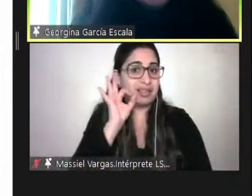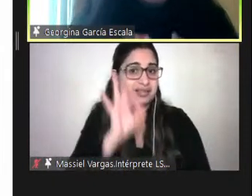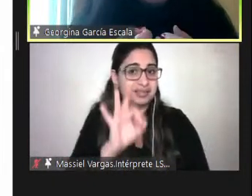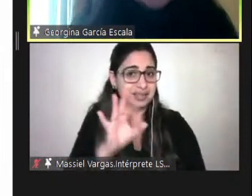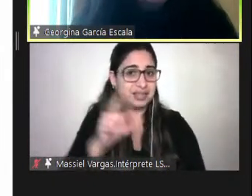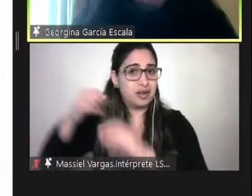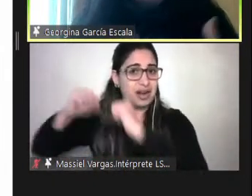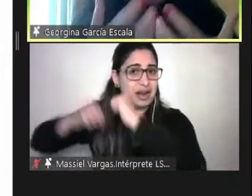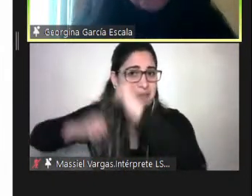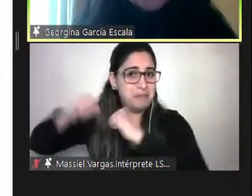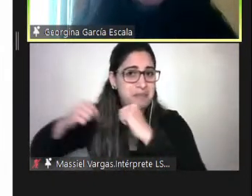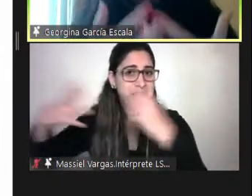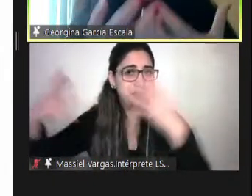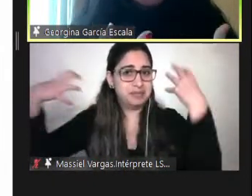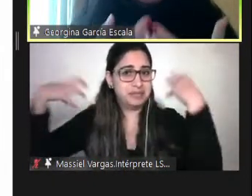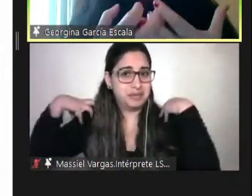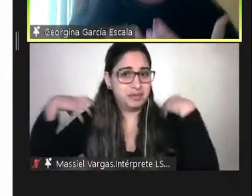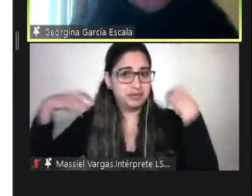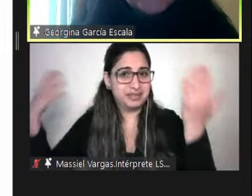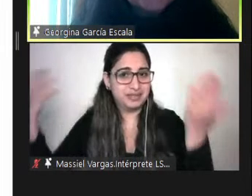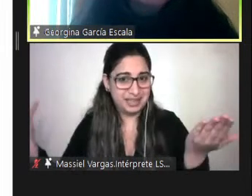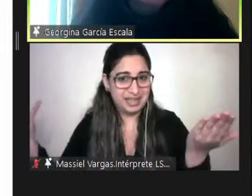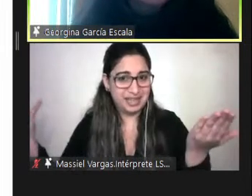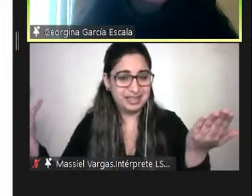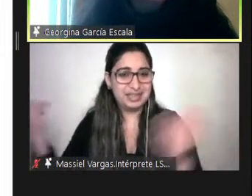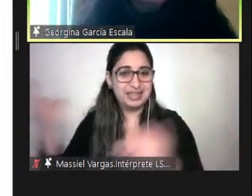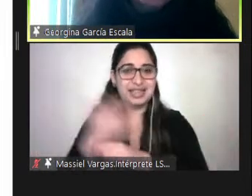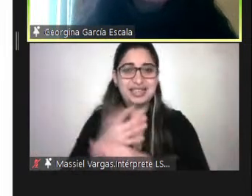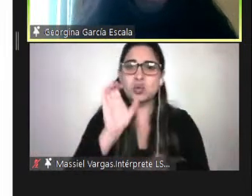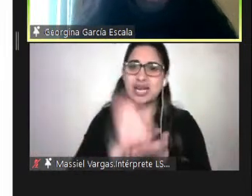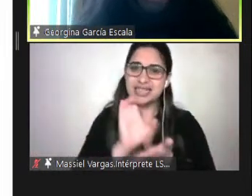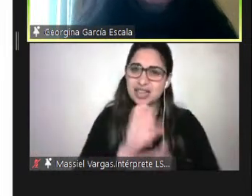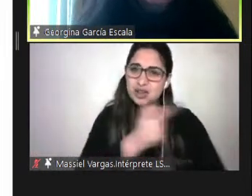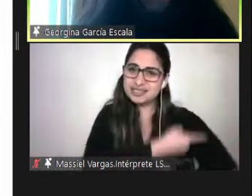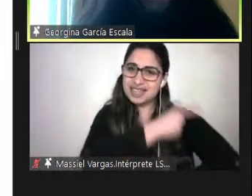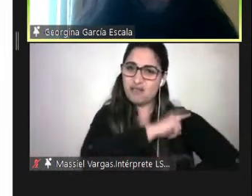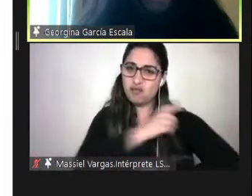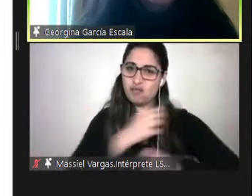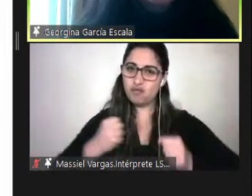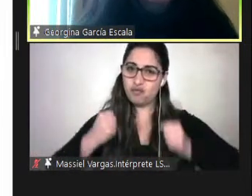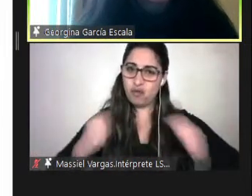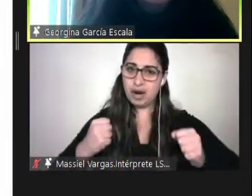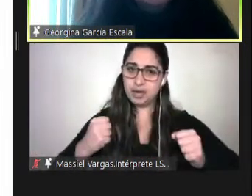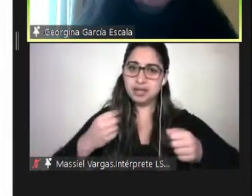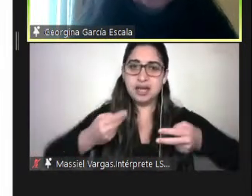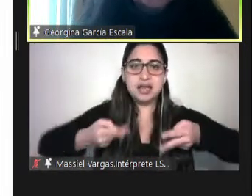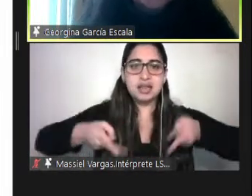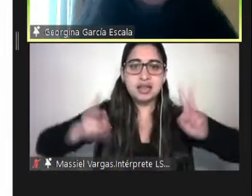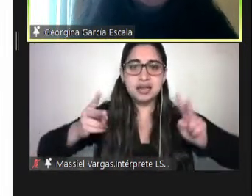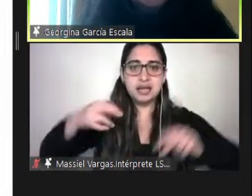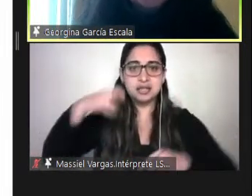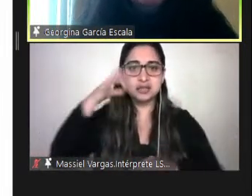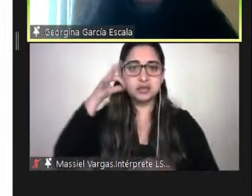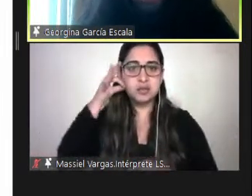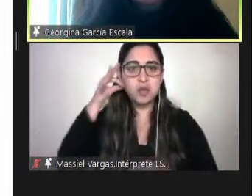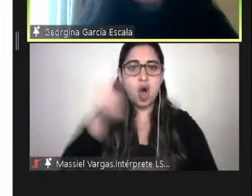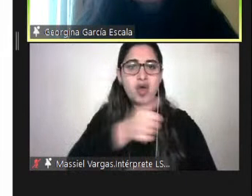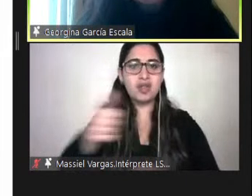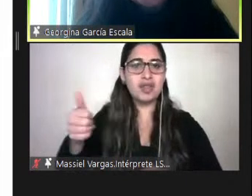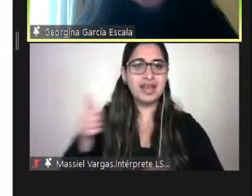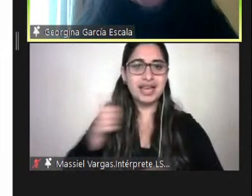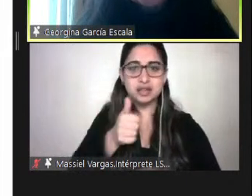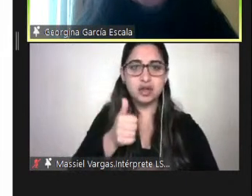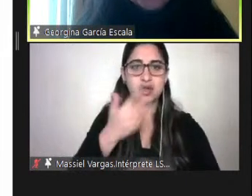un Estado fuerte que sea garante de los derechos humanos de todas, todos y todes y de las